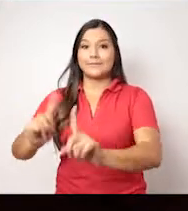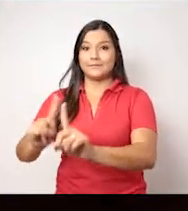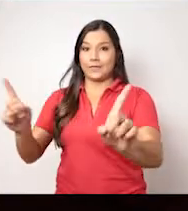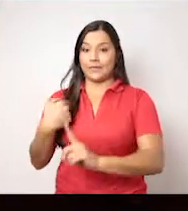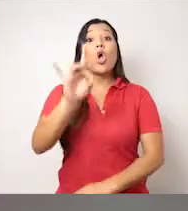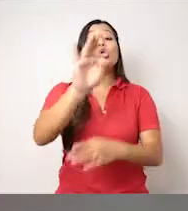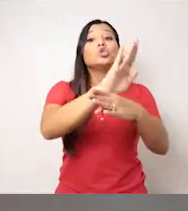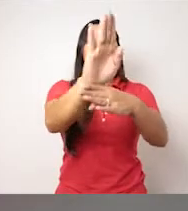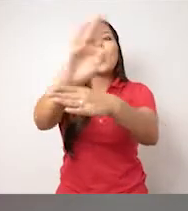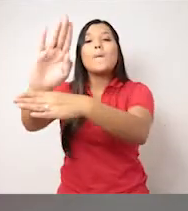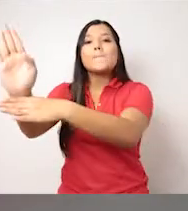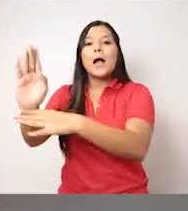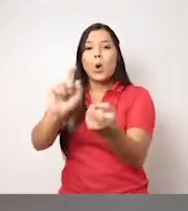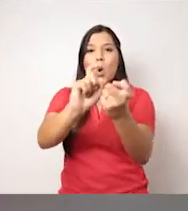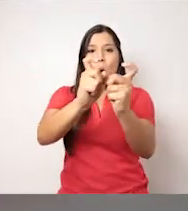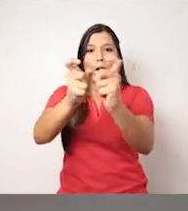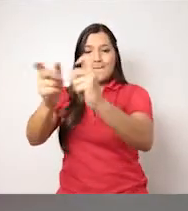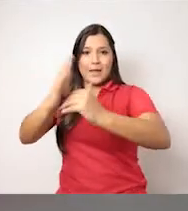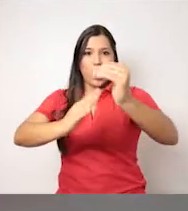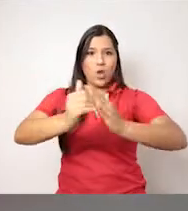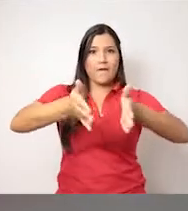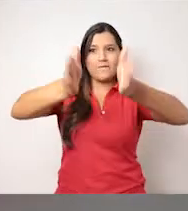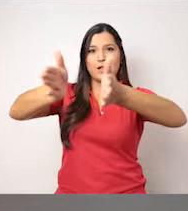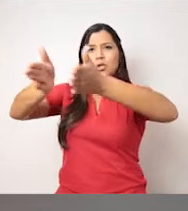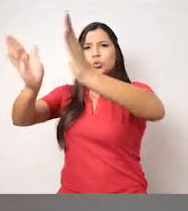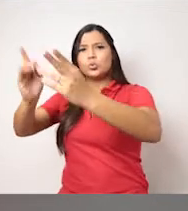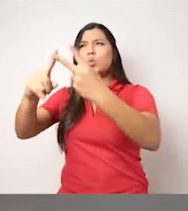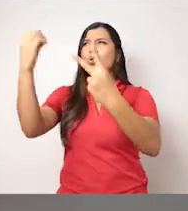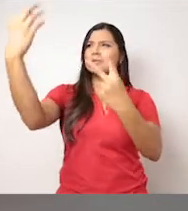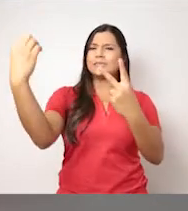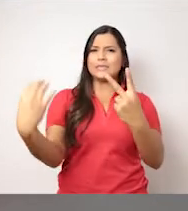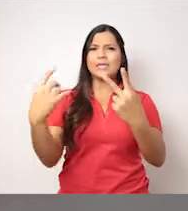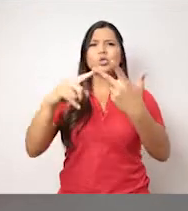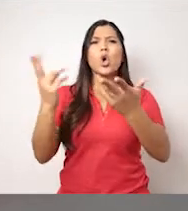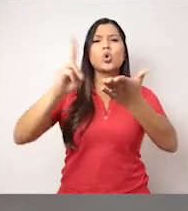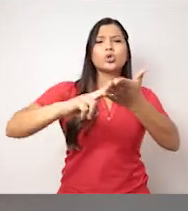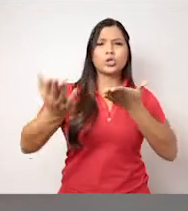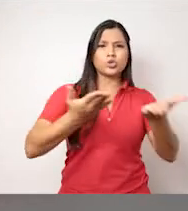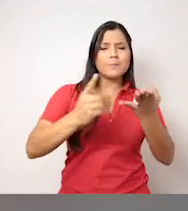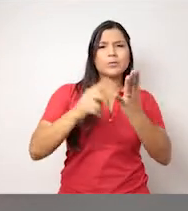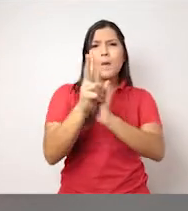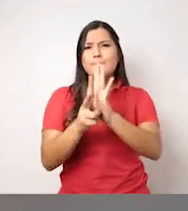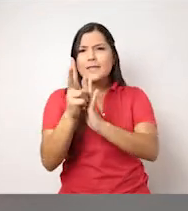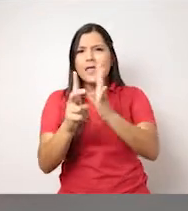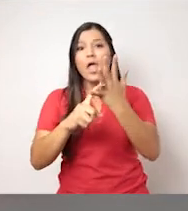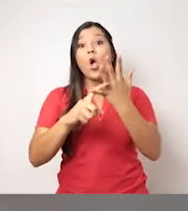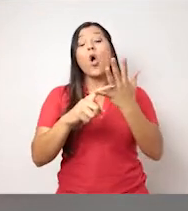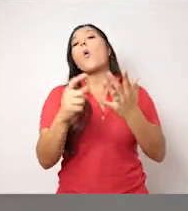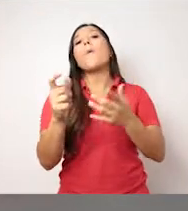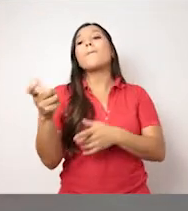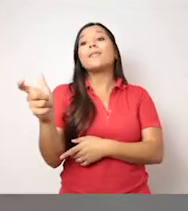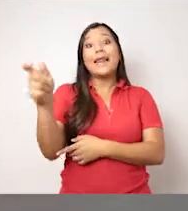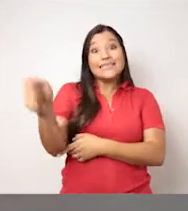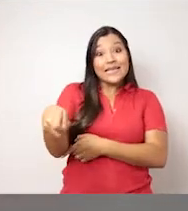nuestras. Las ocho sucursales se adaptaron a nivel de infraestructura, señalización, contratos de servicios, videos y productos